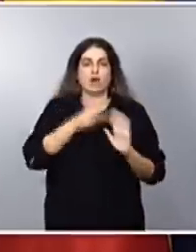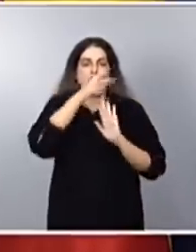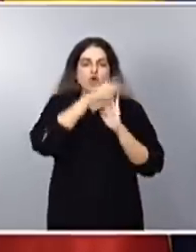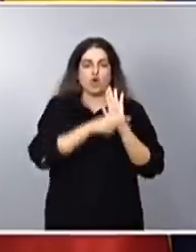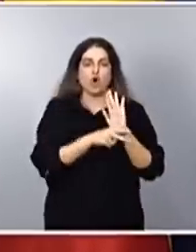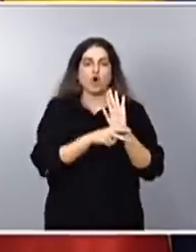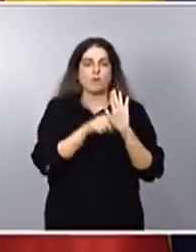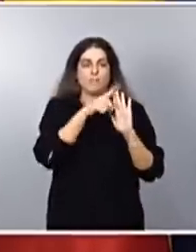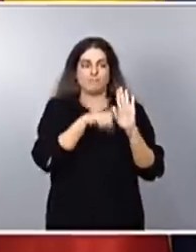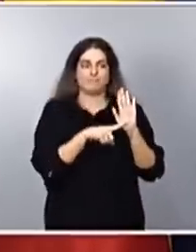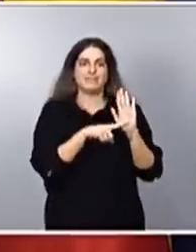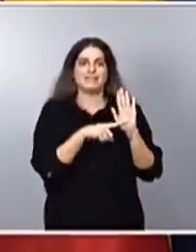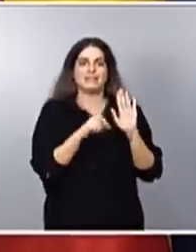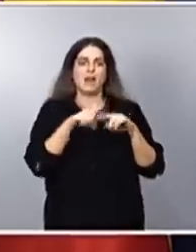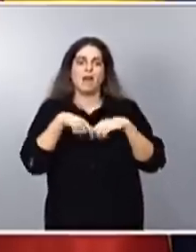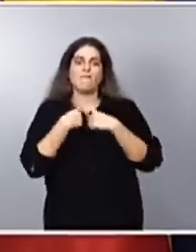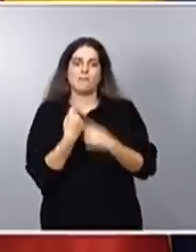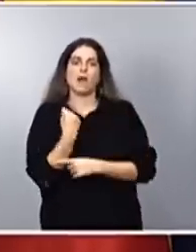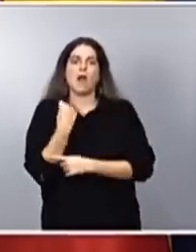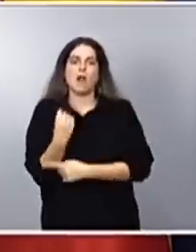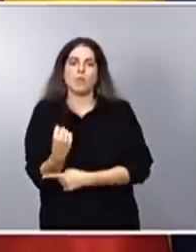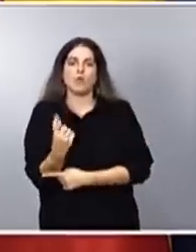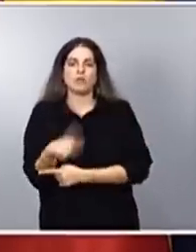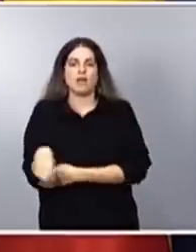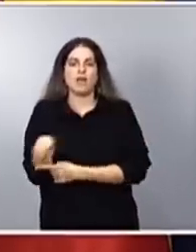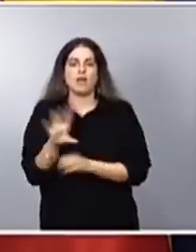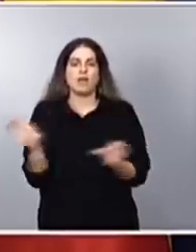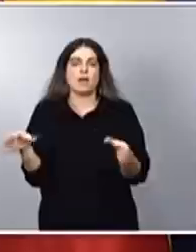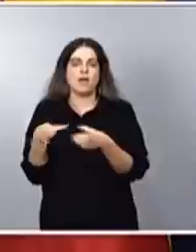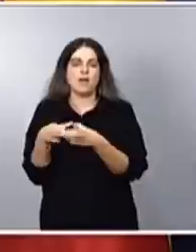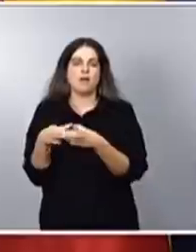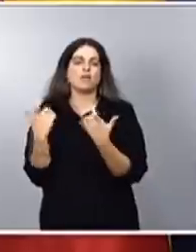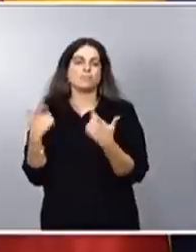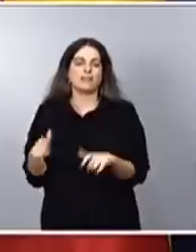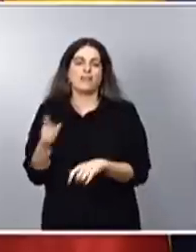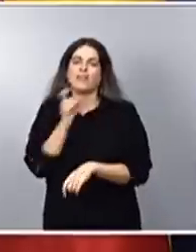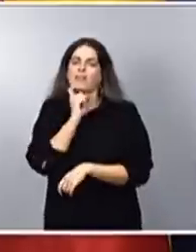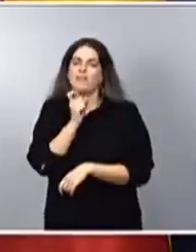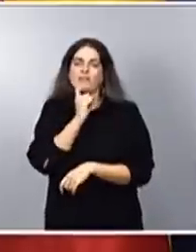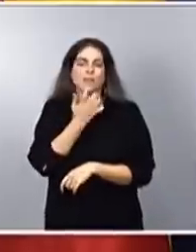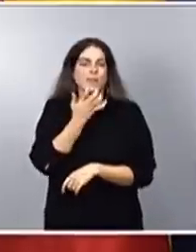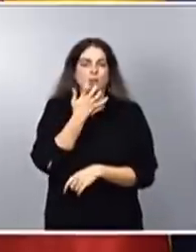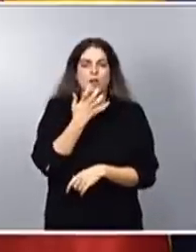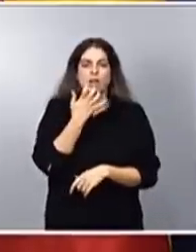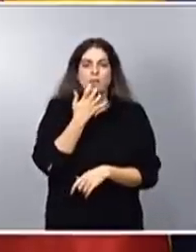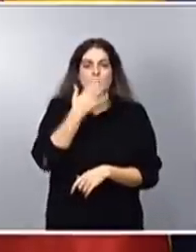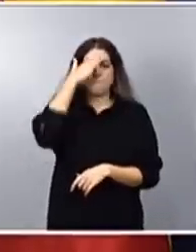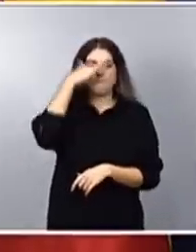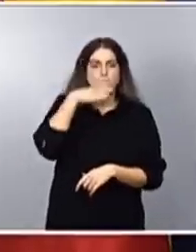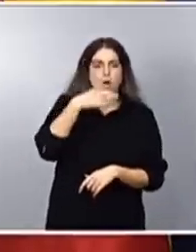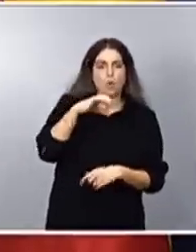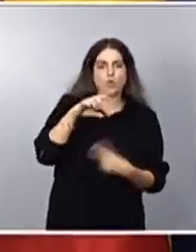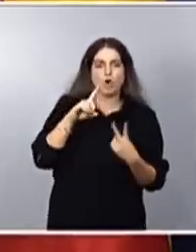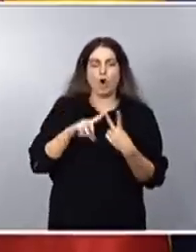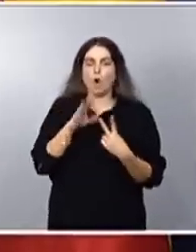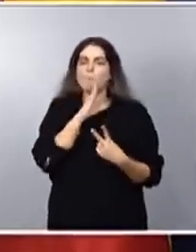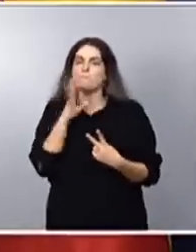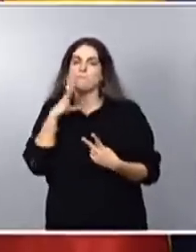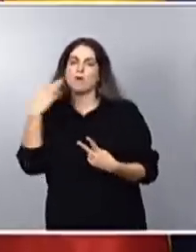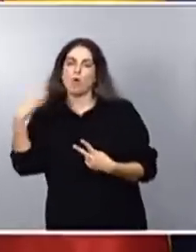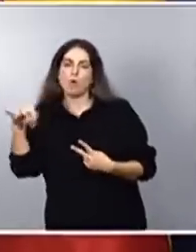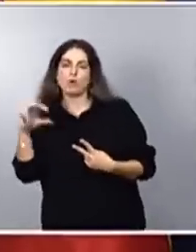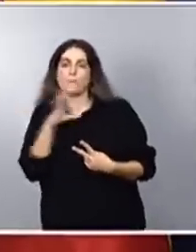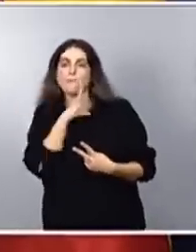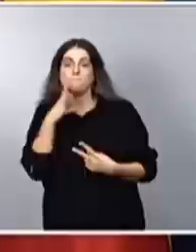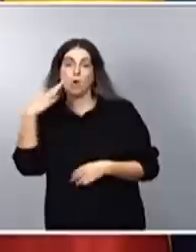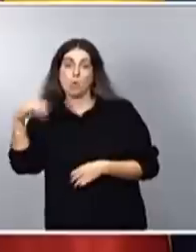familia que lo tiene muy difícil en España, que son las familias monoparentales y monomarentales. Y digo monomarentales porque estas